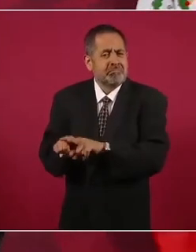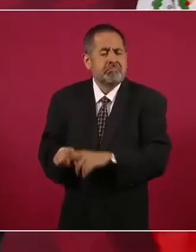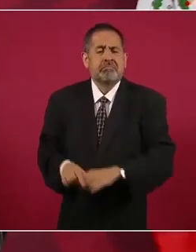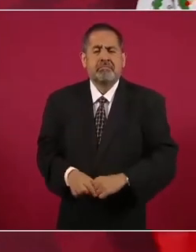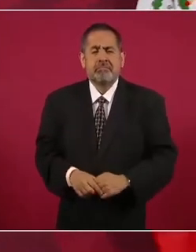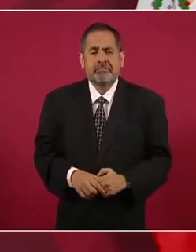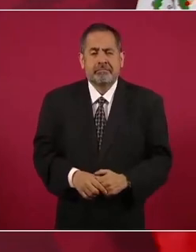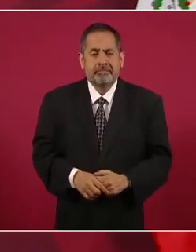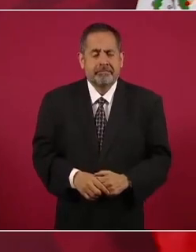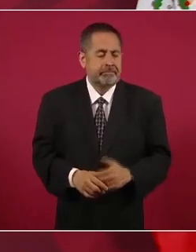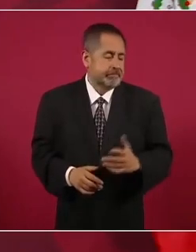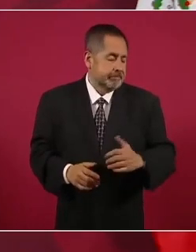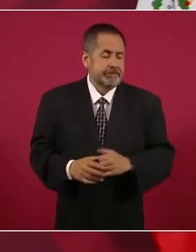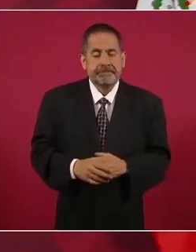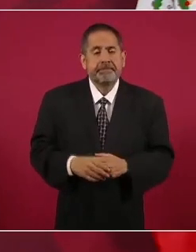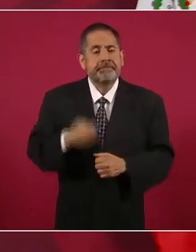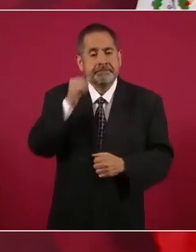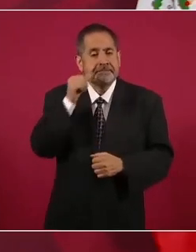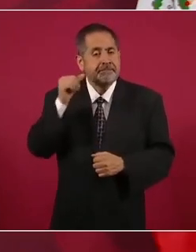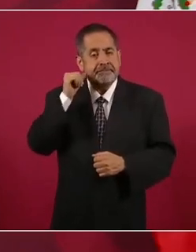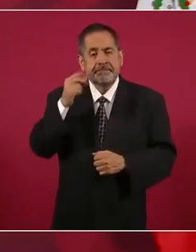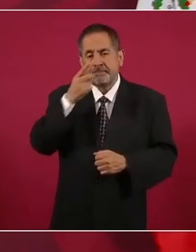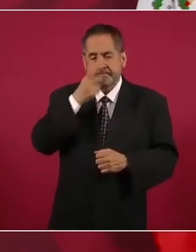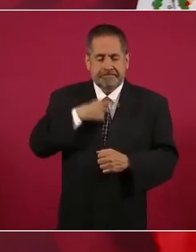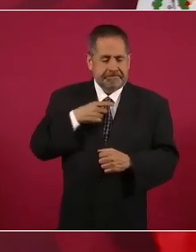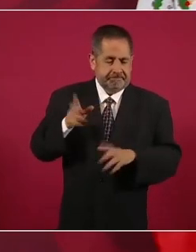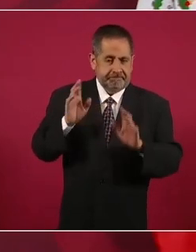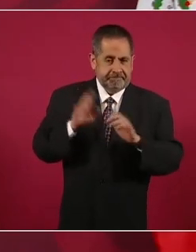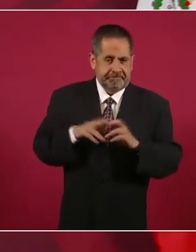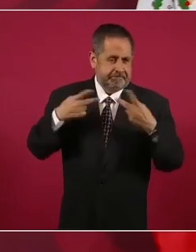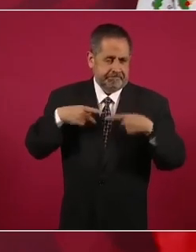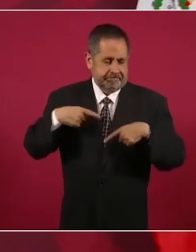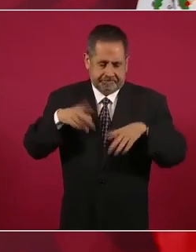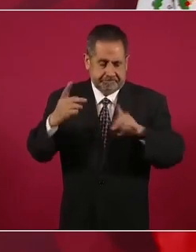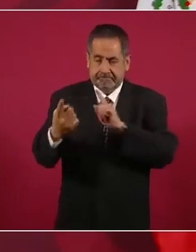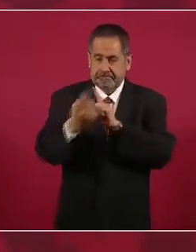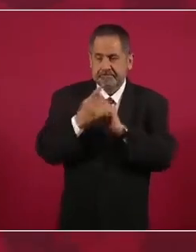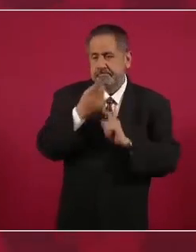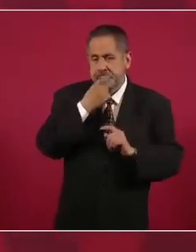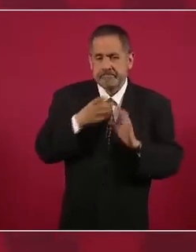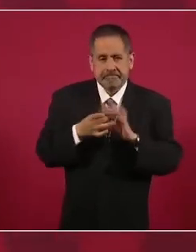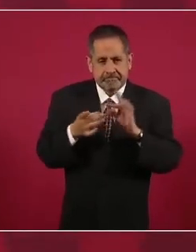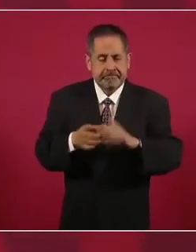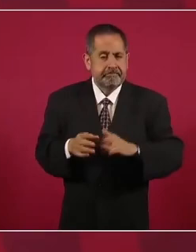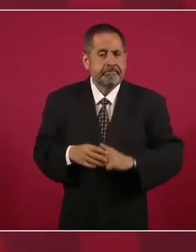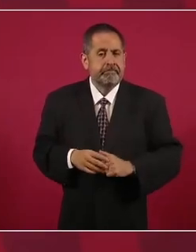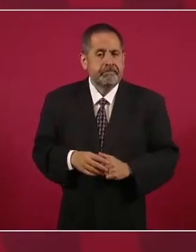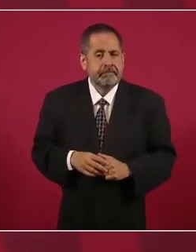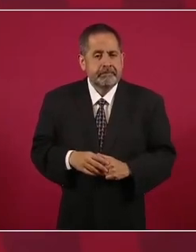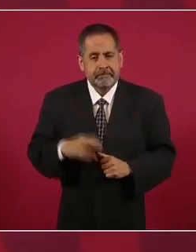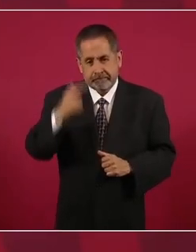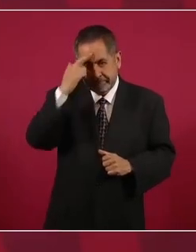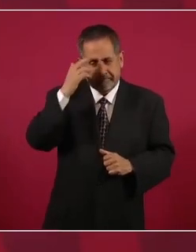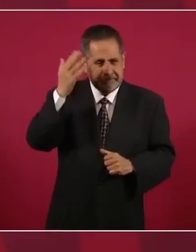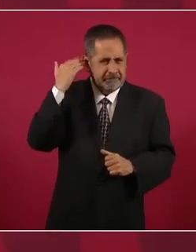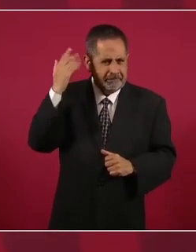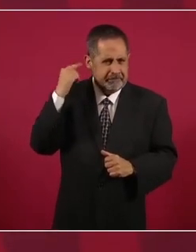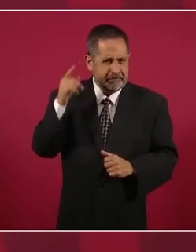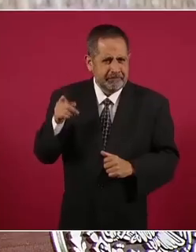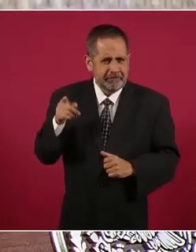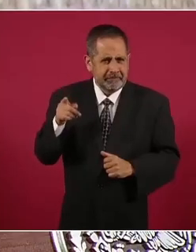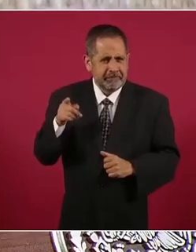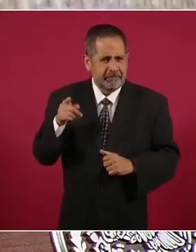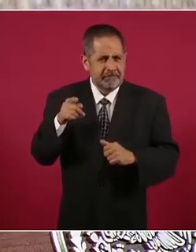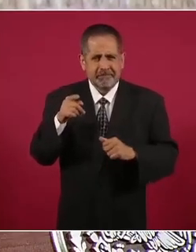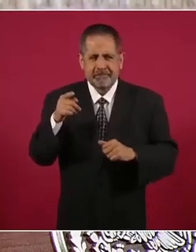Ayer me decía una persona que en el debate un